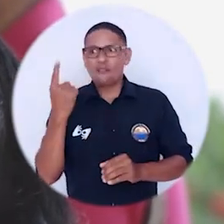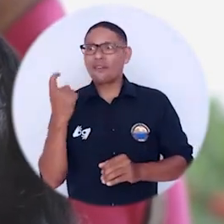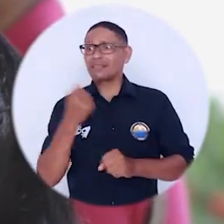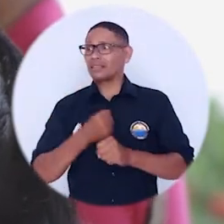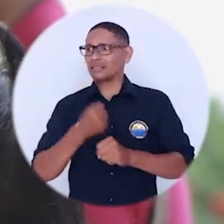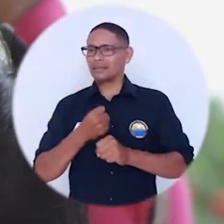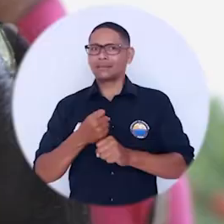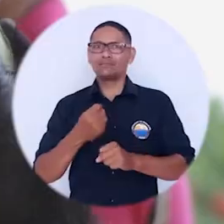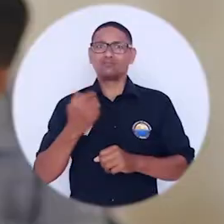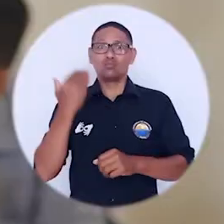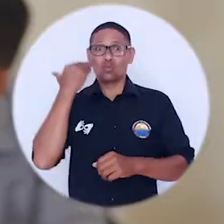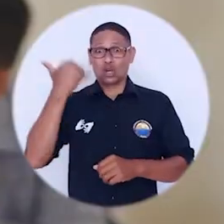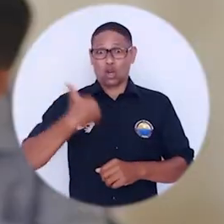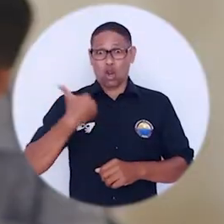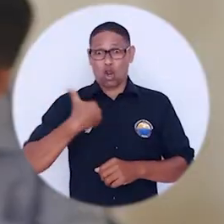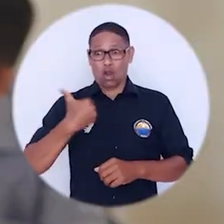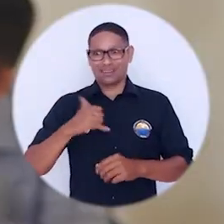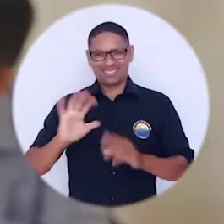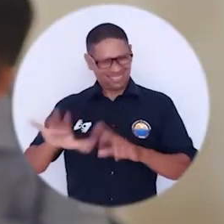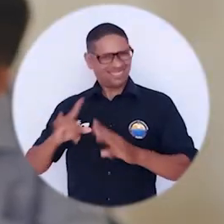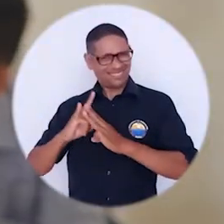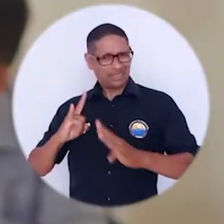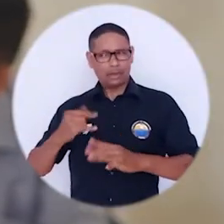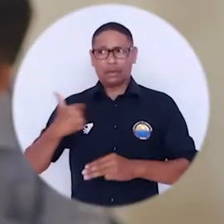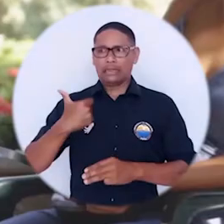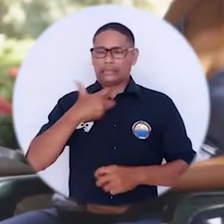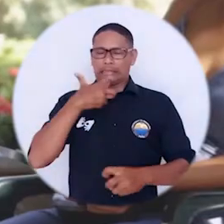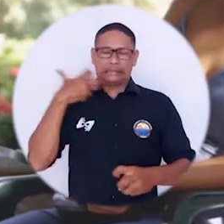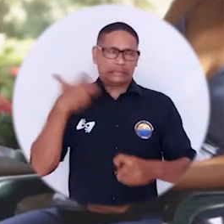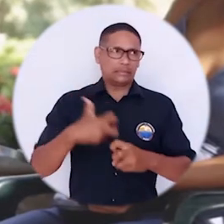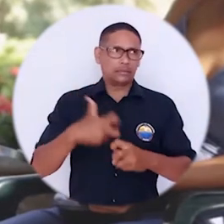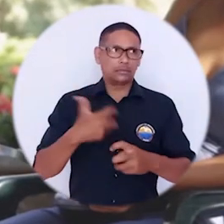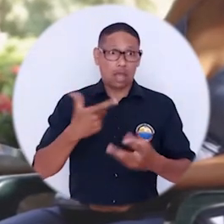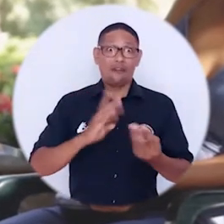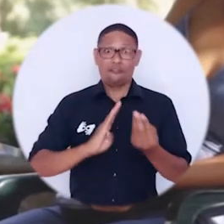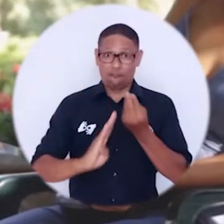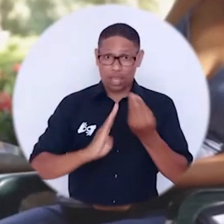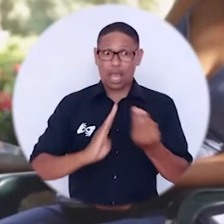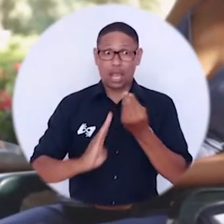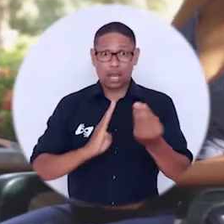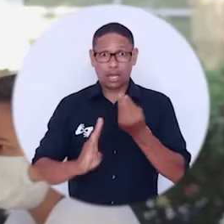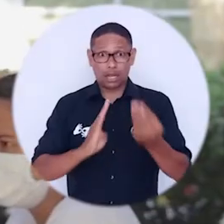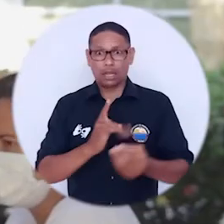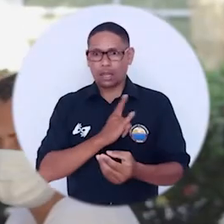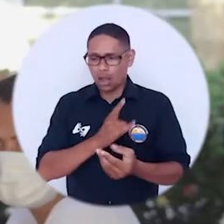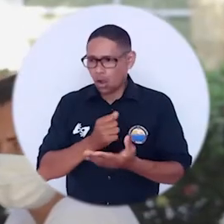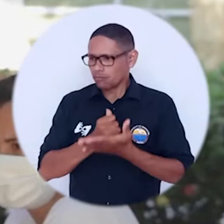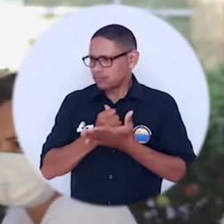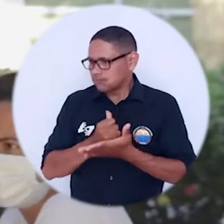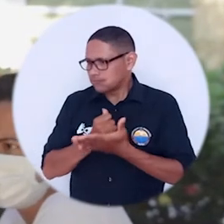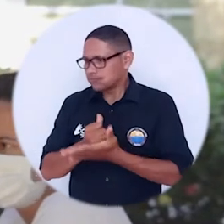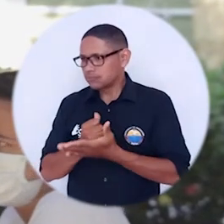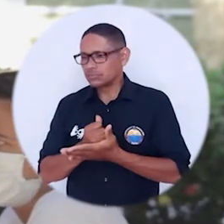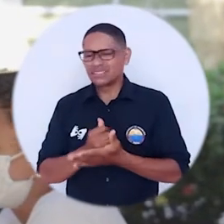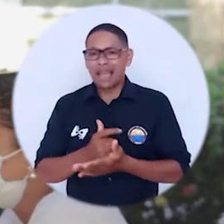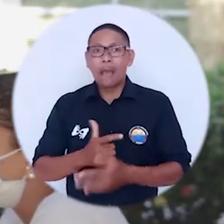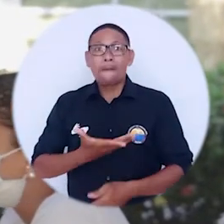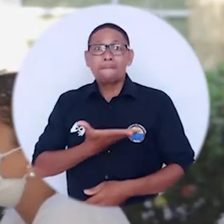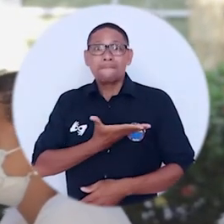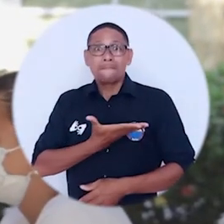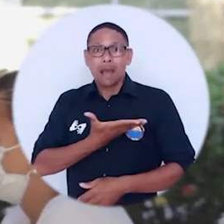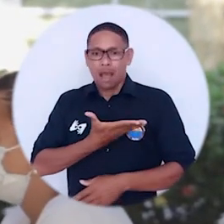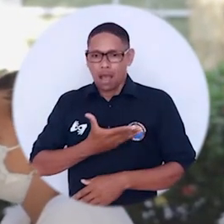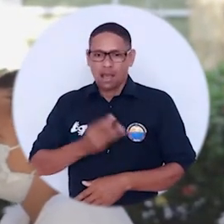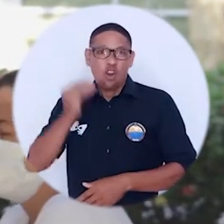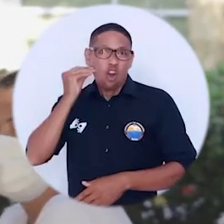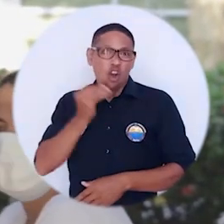mujer o en la mujer joven Unimagdalena. Hemos visto diferentes iniciativas desde el bienestar universitario como lo es la iniciativa Madres